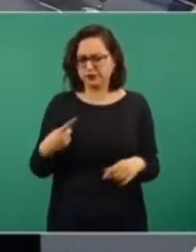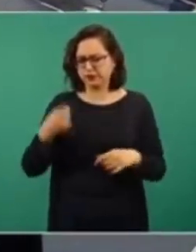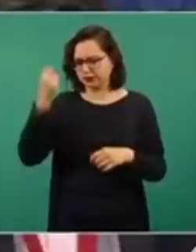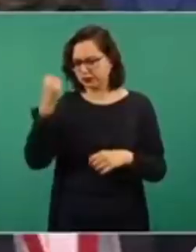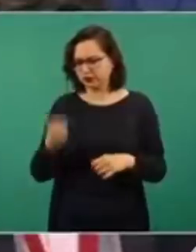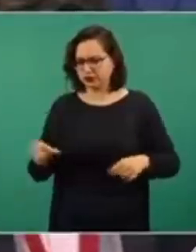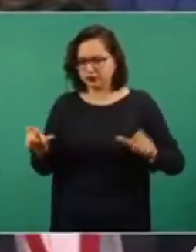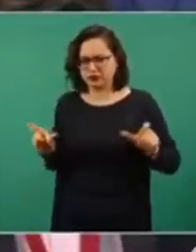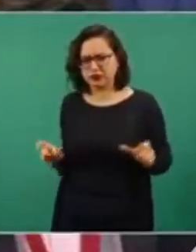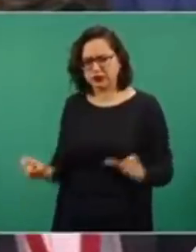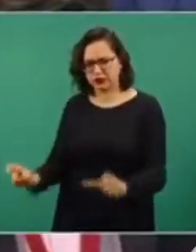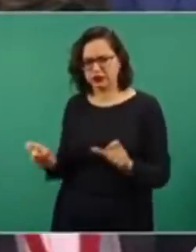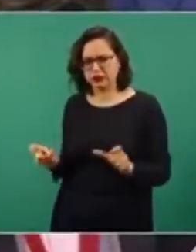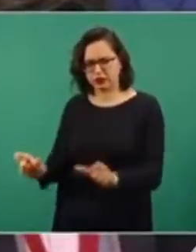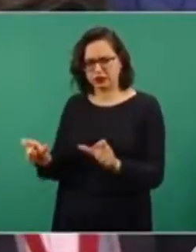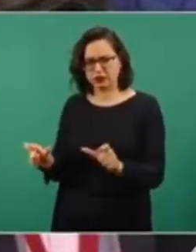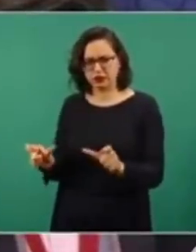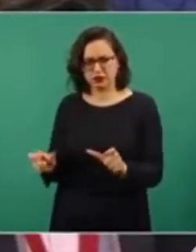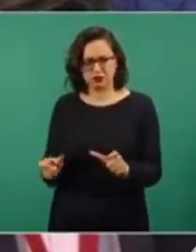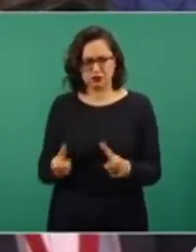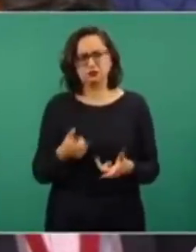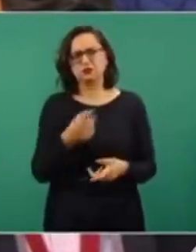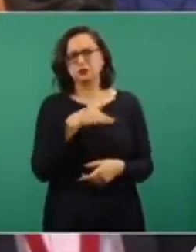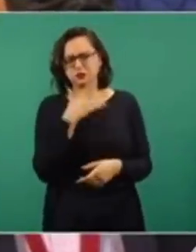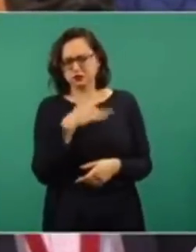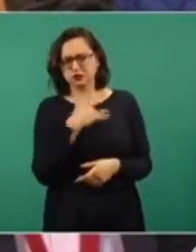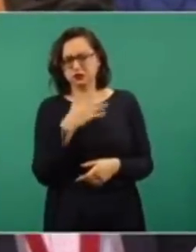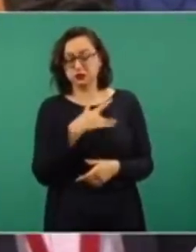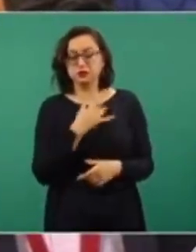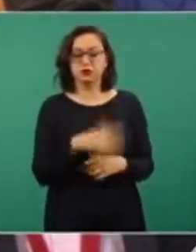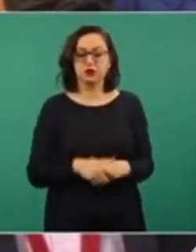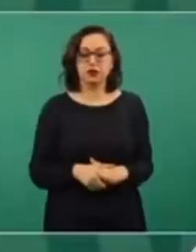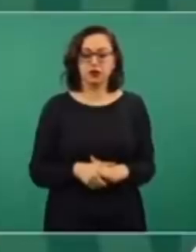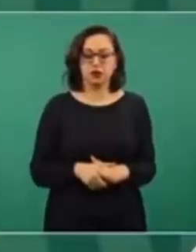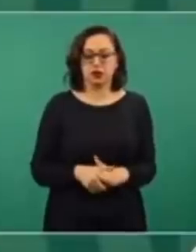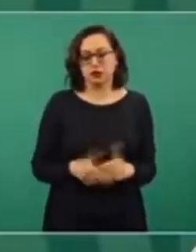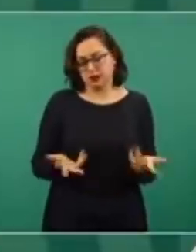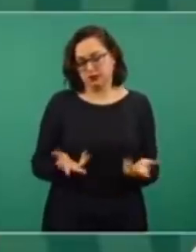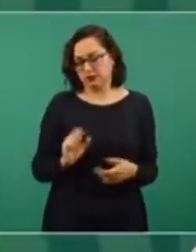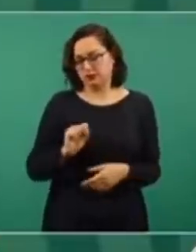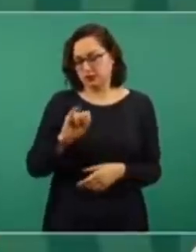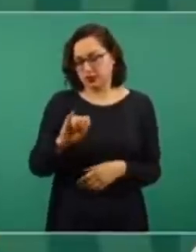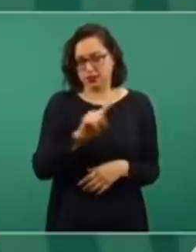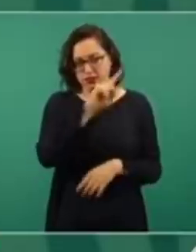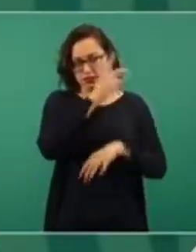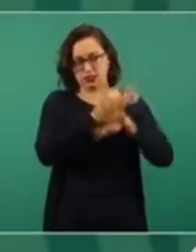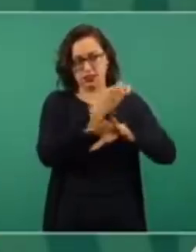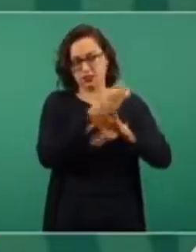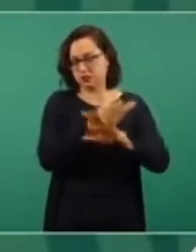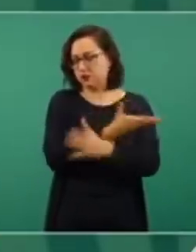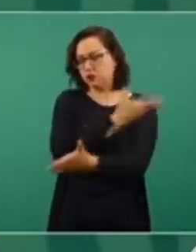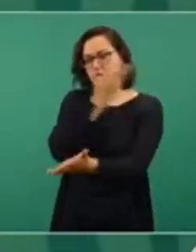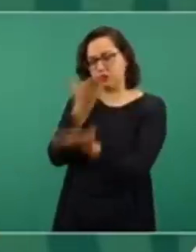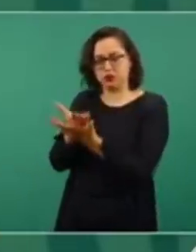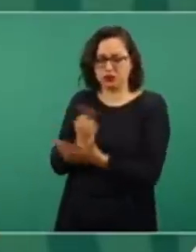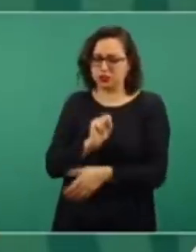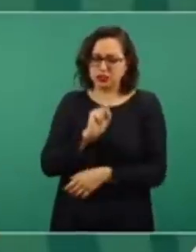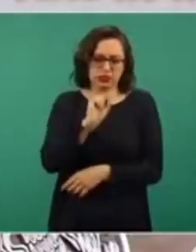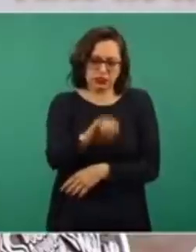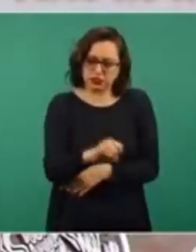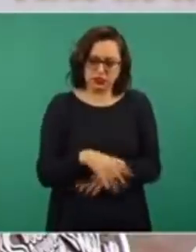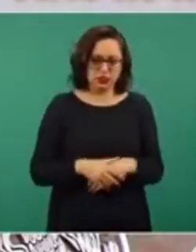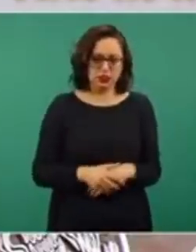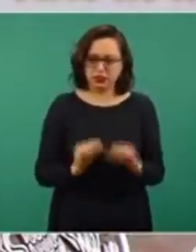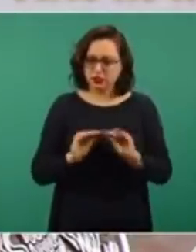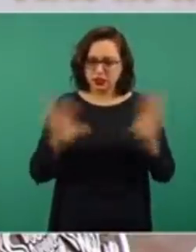de alguna manera el flujo migrato en el sur. Sí, claro que lo plantean. Pero la respuesta de nosotros siempre